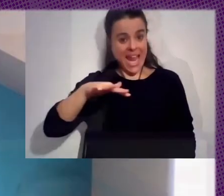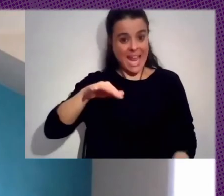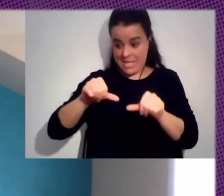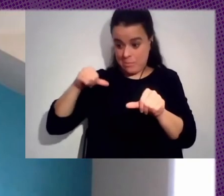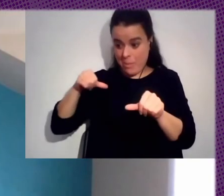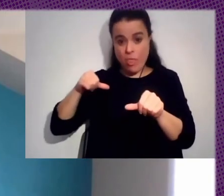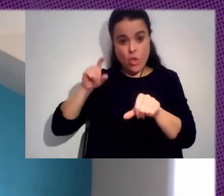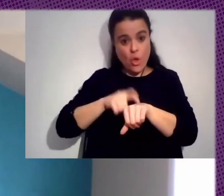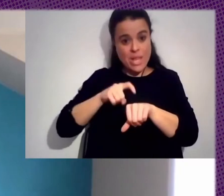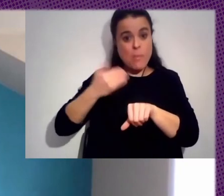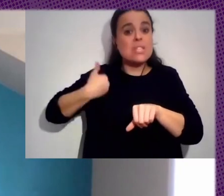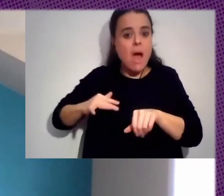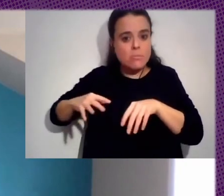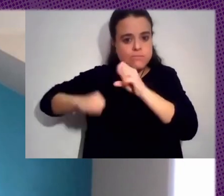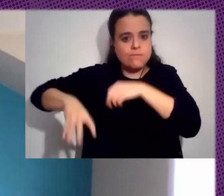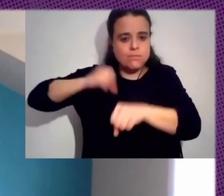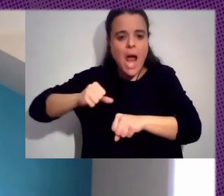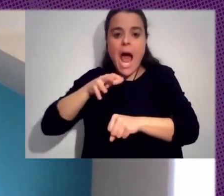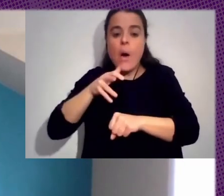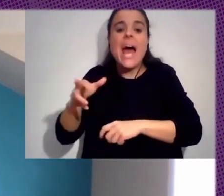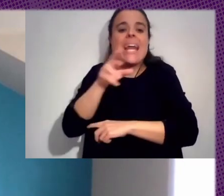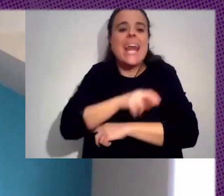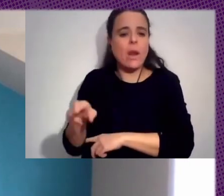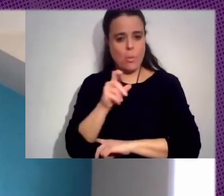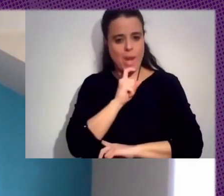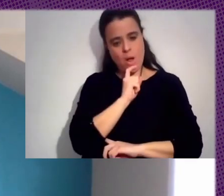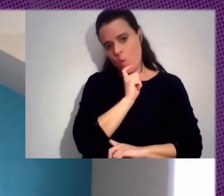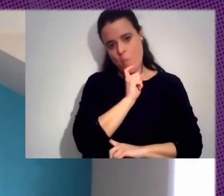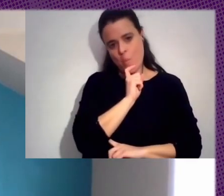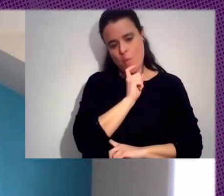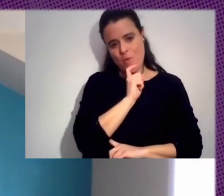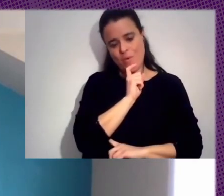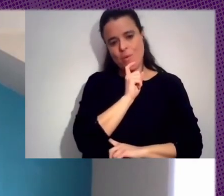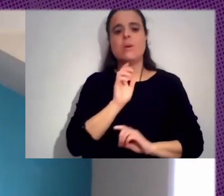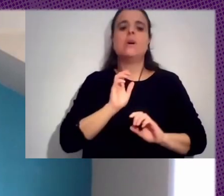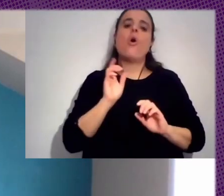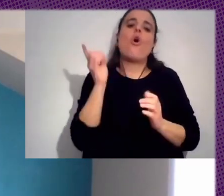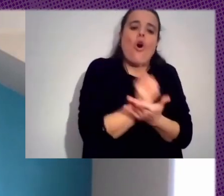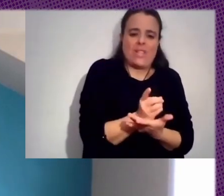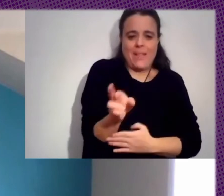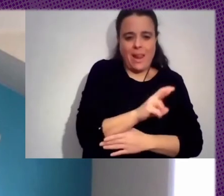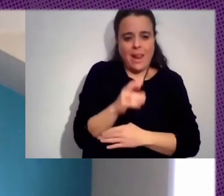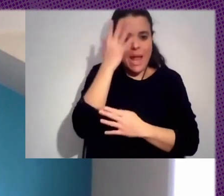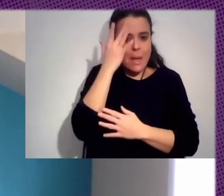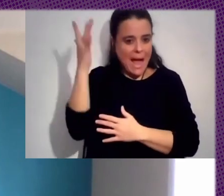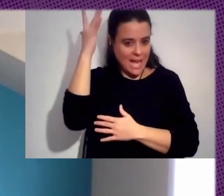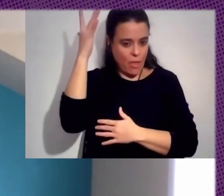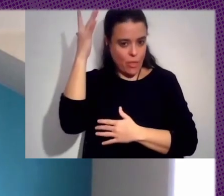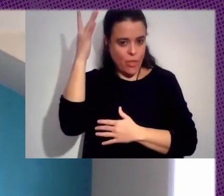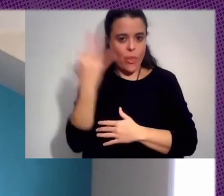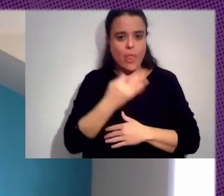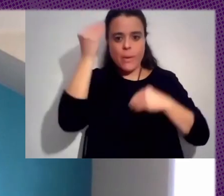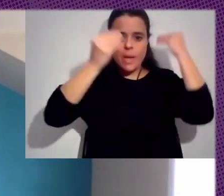Entonces Vuelvo Al Tema De Lo Creativo Y Lo Imaginativo Tenemos Realmente Que Pensar En Nuestras Cómo